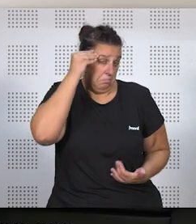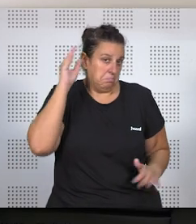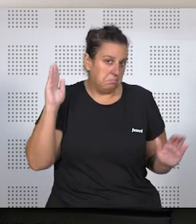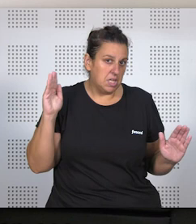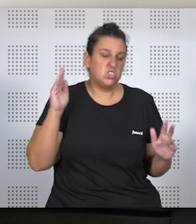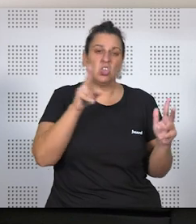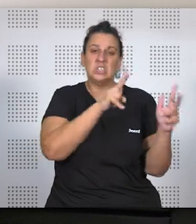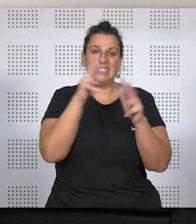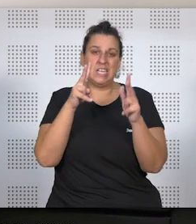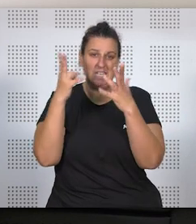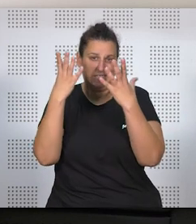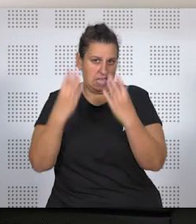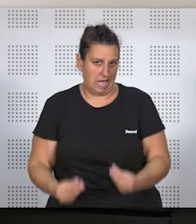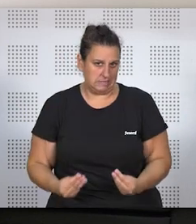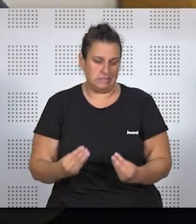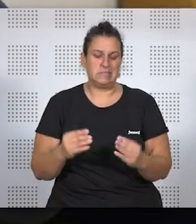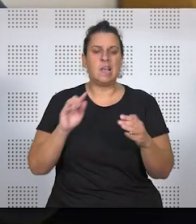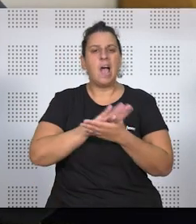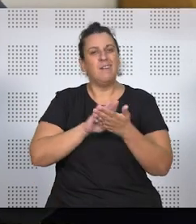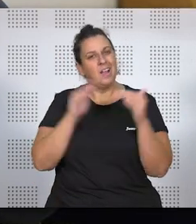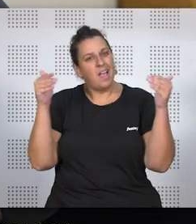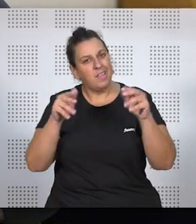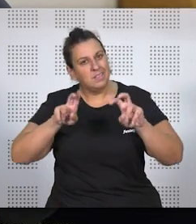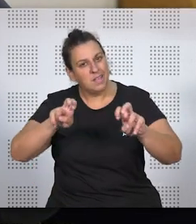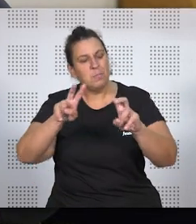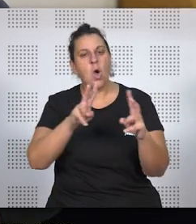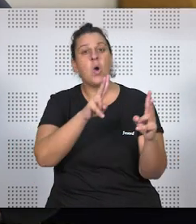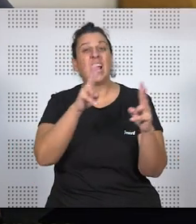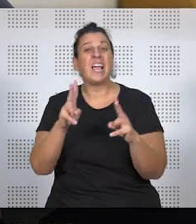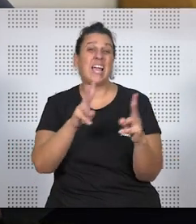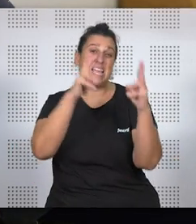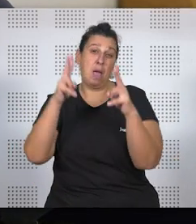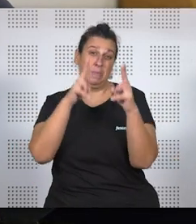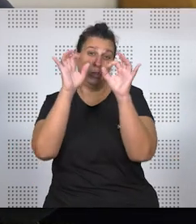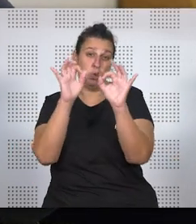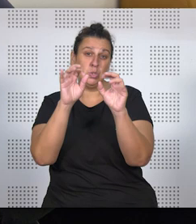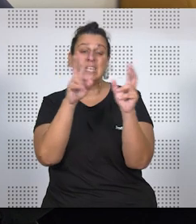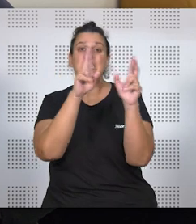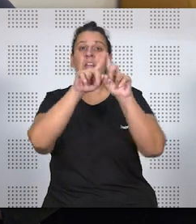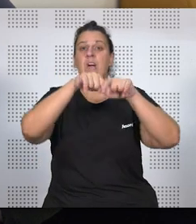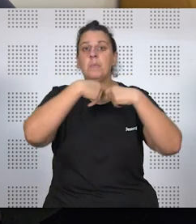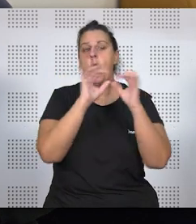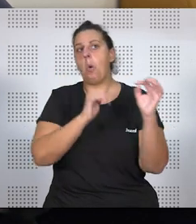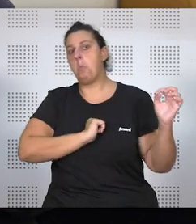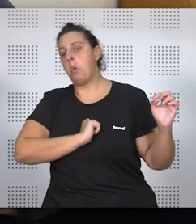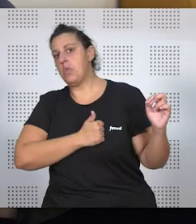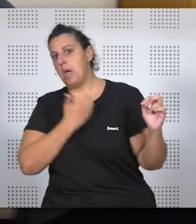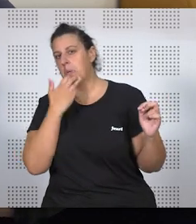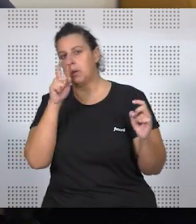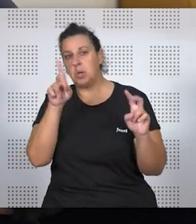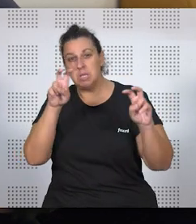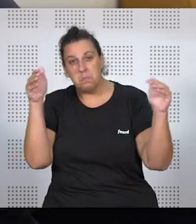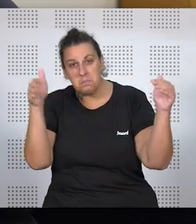hay muchísimas series, que están centradas en eso, episodios incluso de series, que no son familiares, tipo policíacos, pero que el